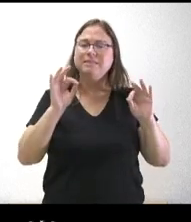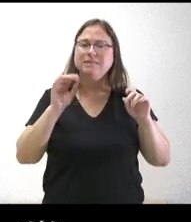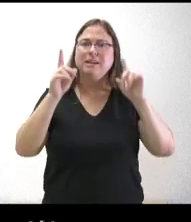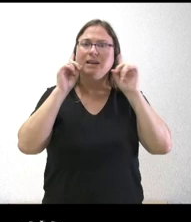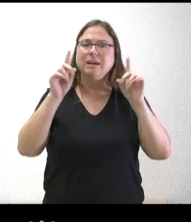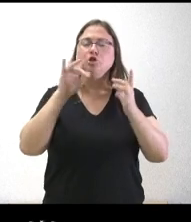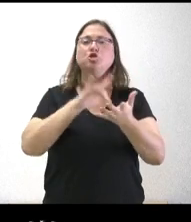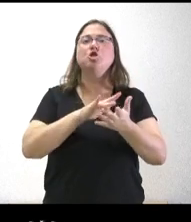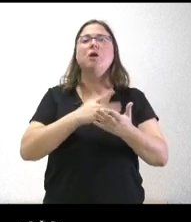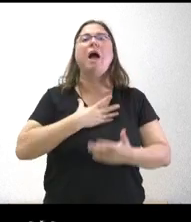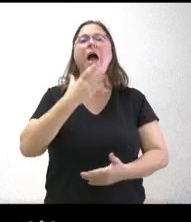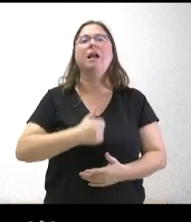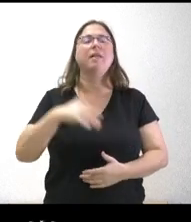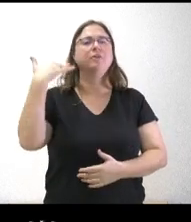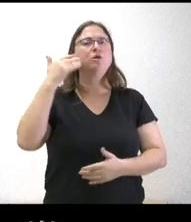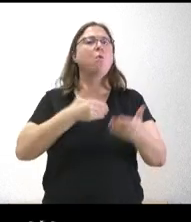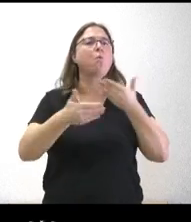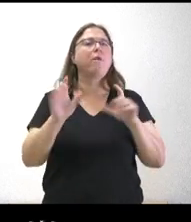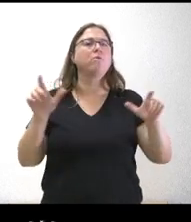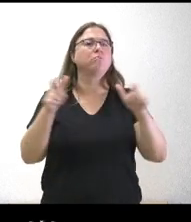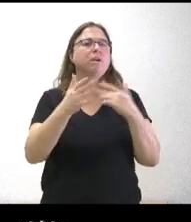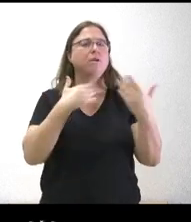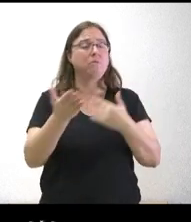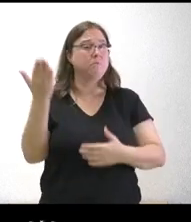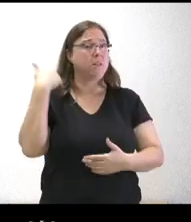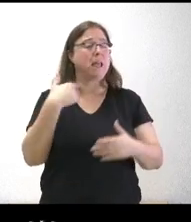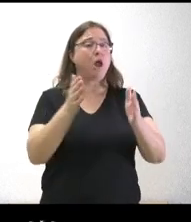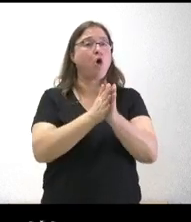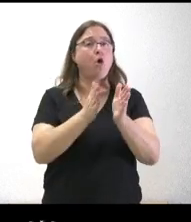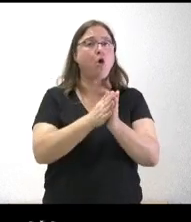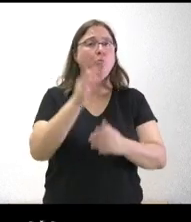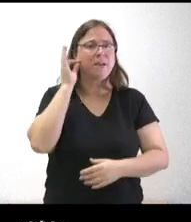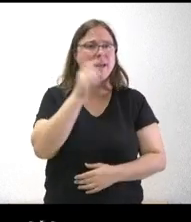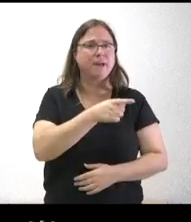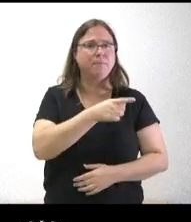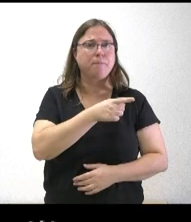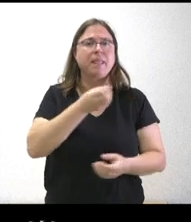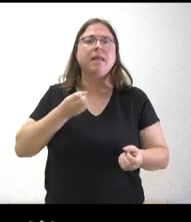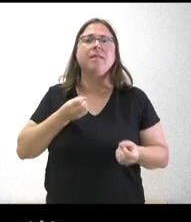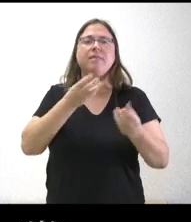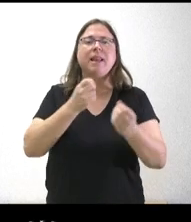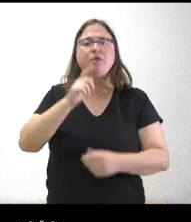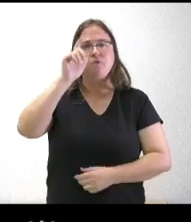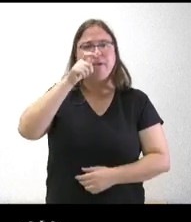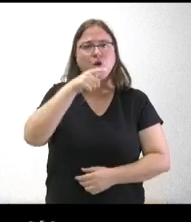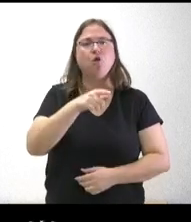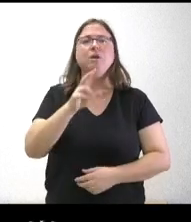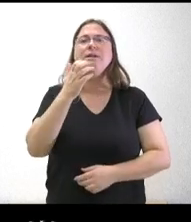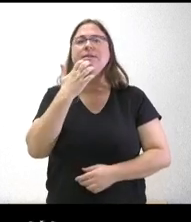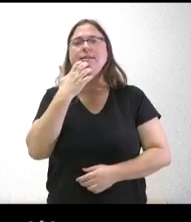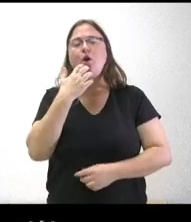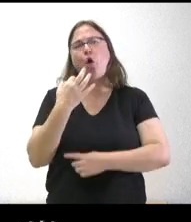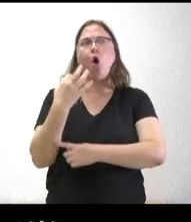que le tocaría con el alcalde de Soria y hablaba antes mi compañera de las declaraciones de Feijó sobre si esa